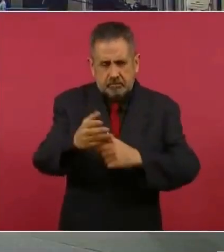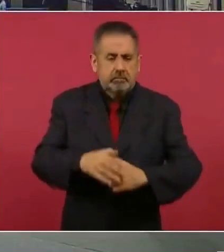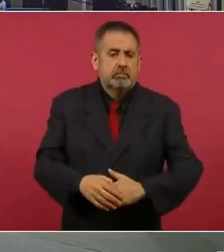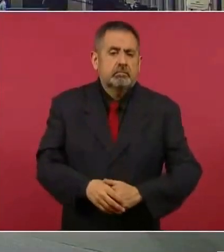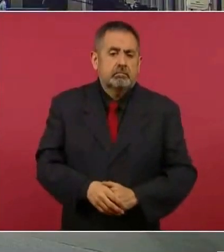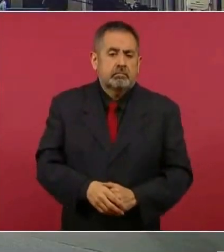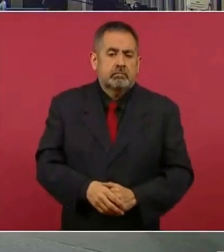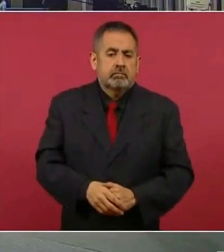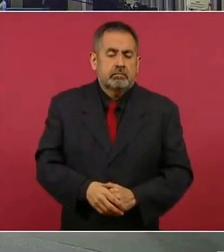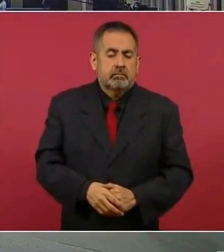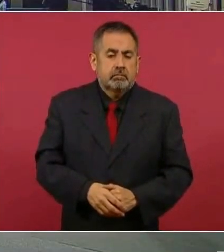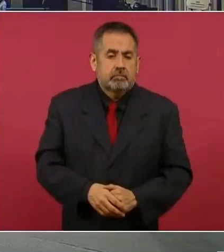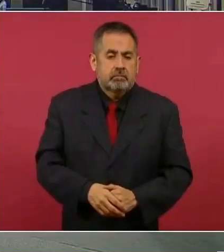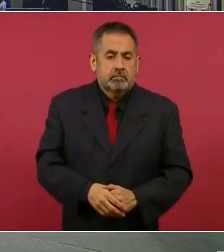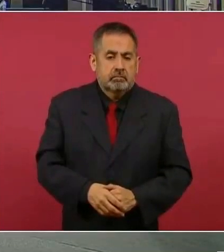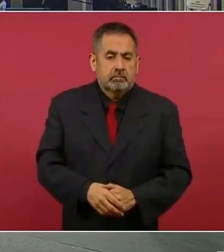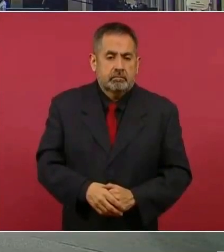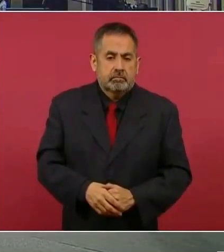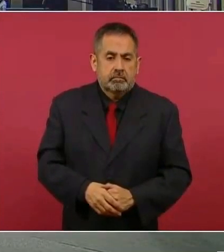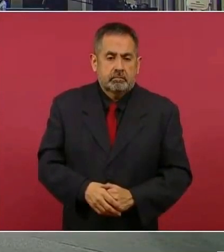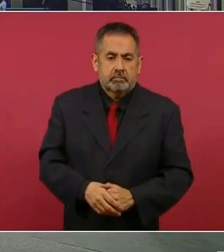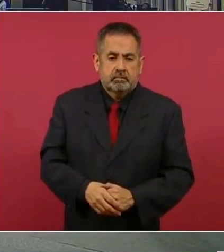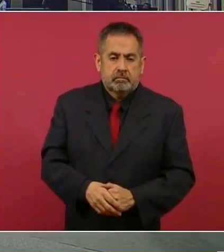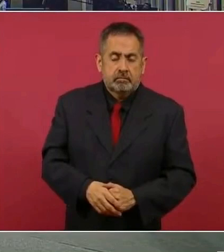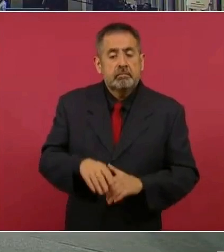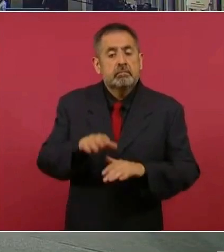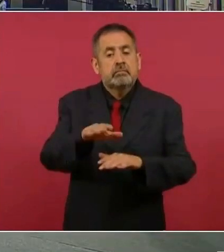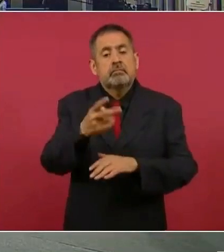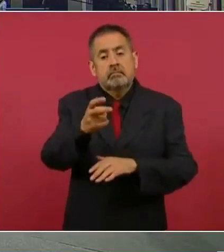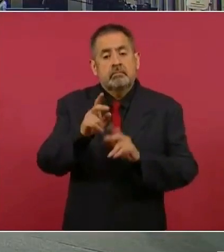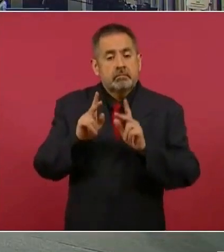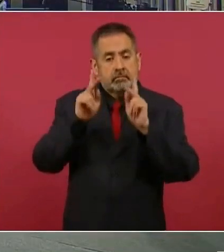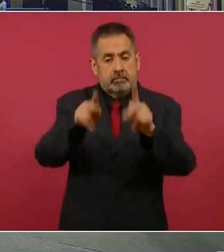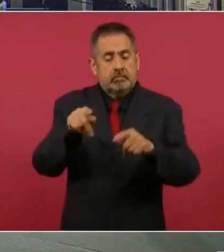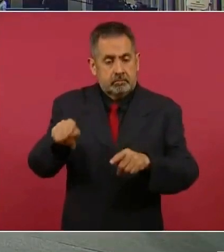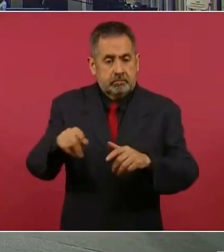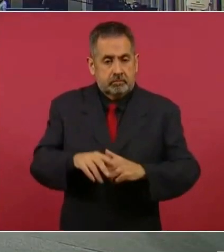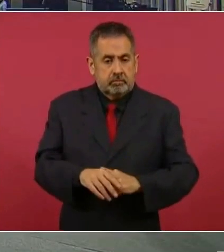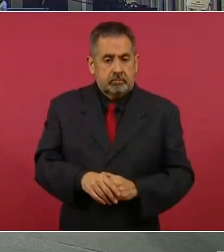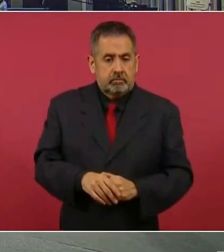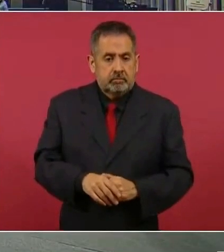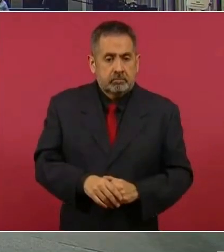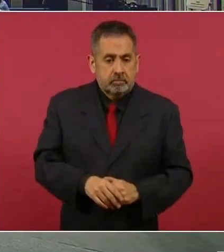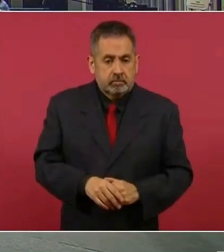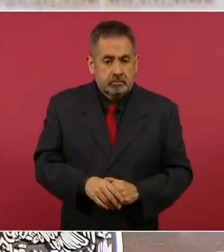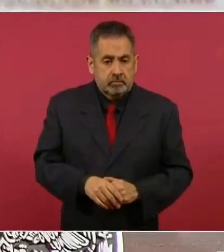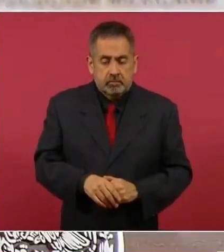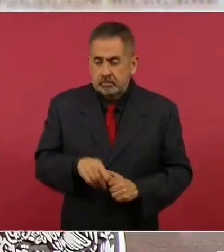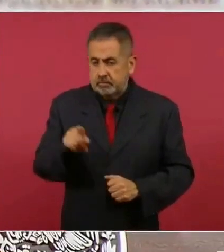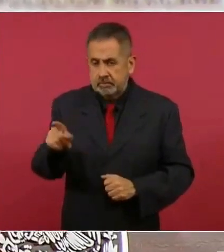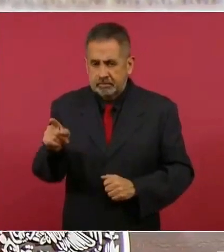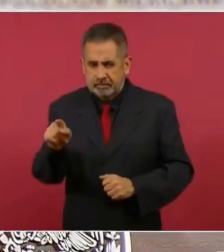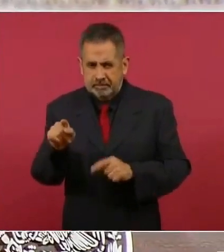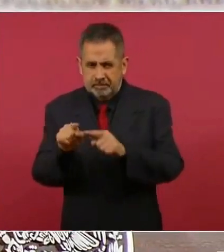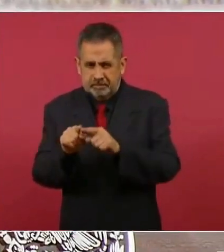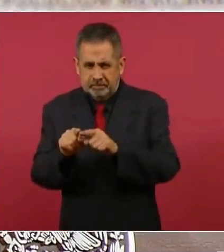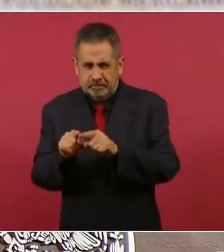Bueno, en el caso de ese puente es el que comunica